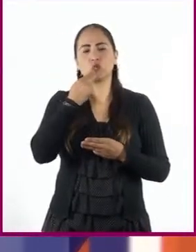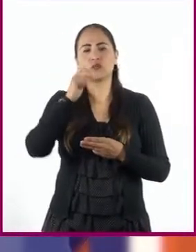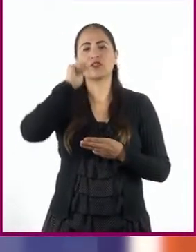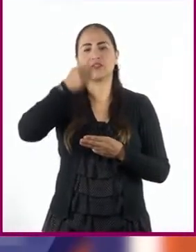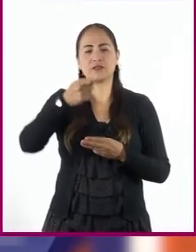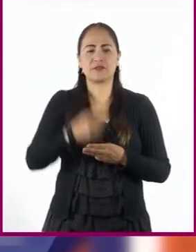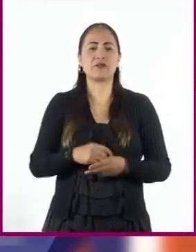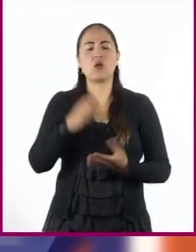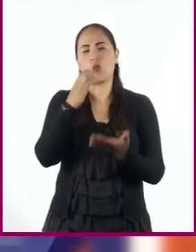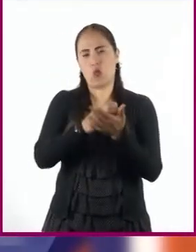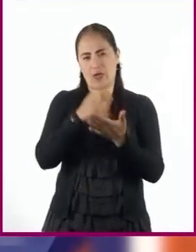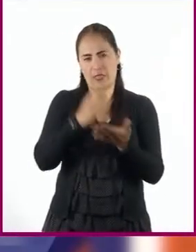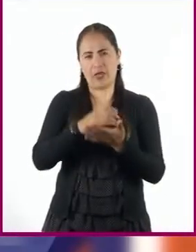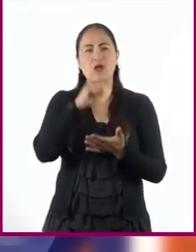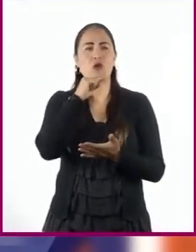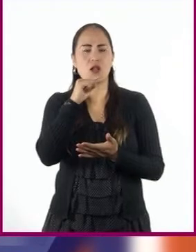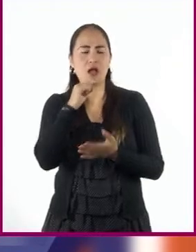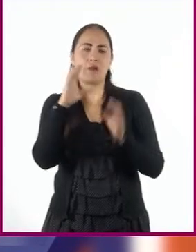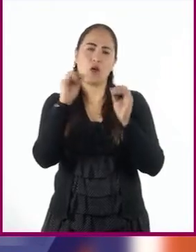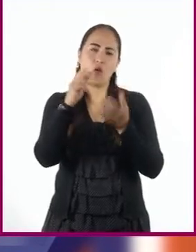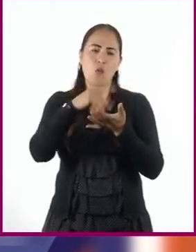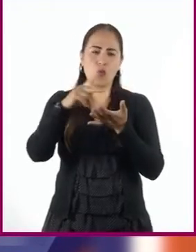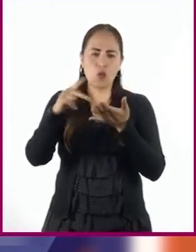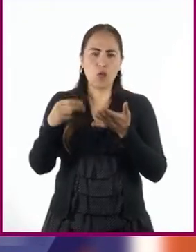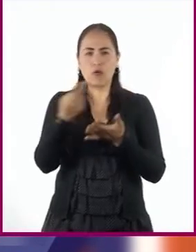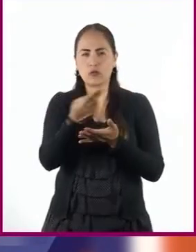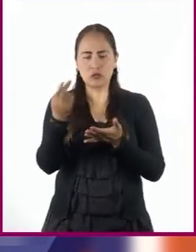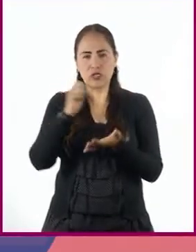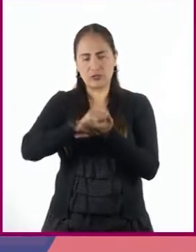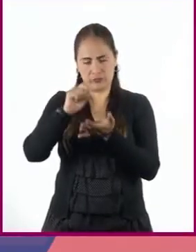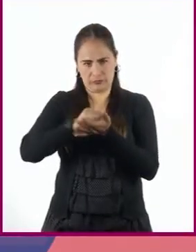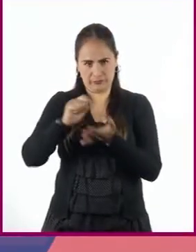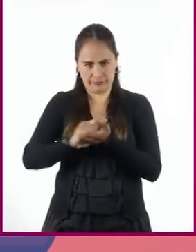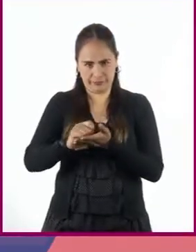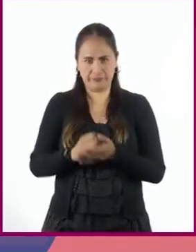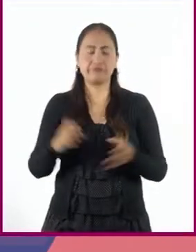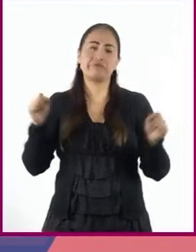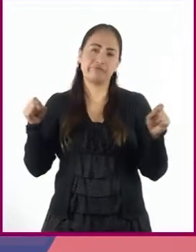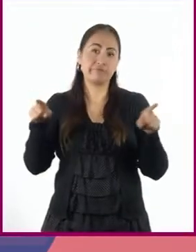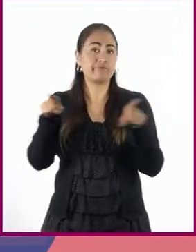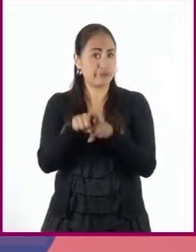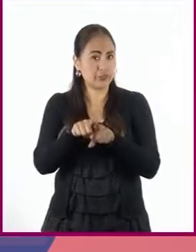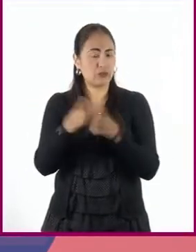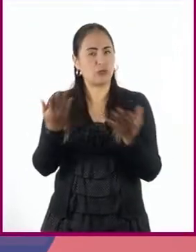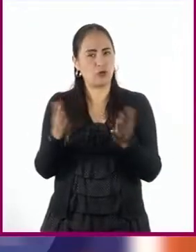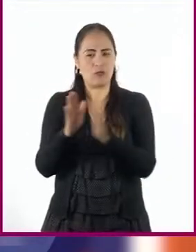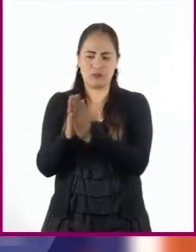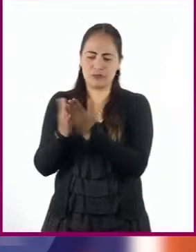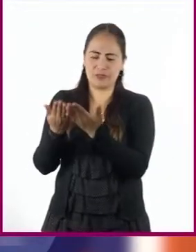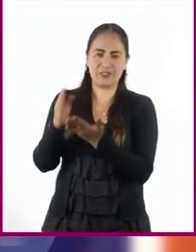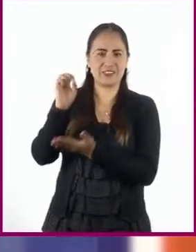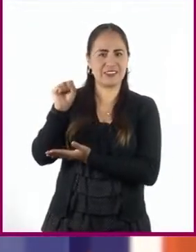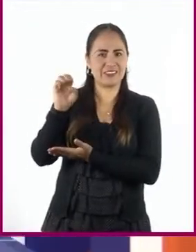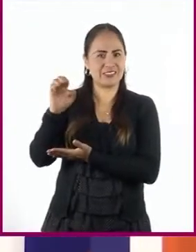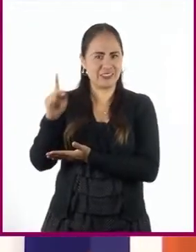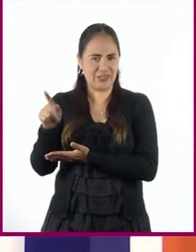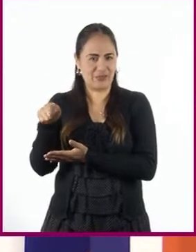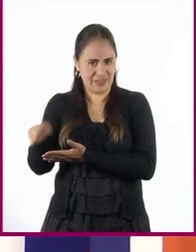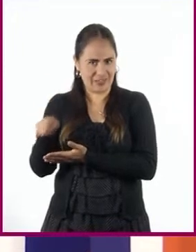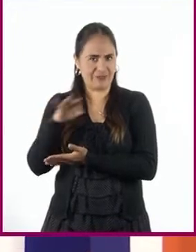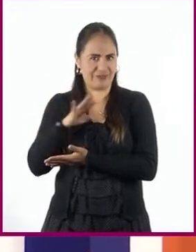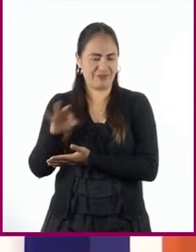cuaderno, lápiz o bolígrafo para que puedan tomar notas. También podría ayudarles tener a la mano su libro de texto.